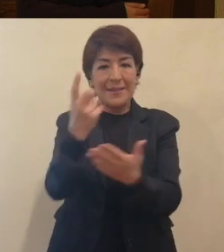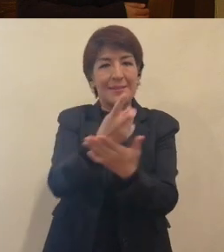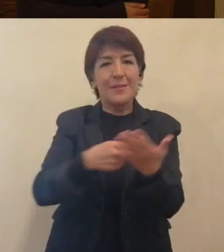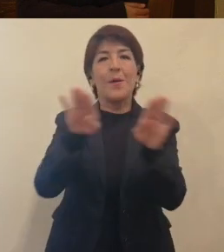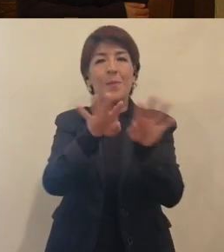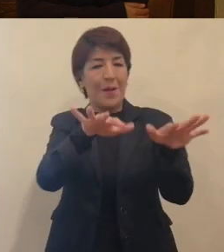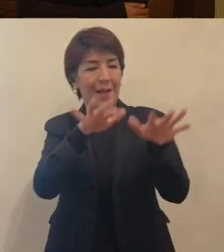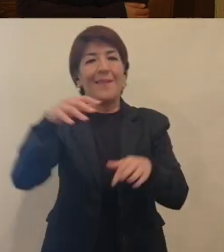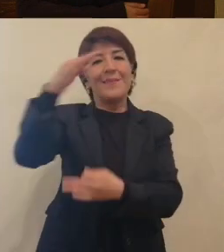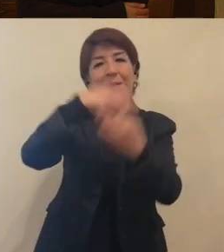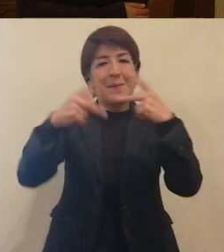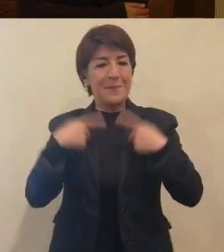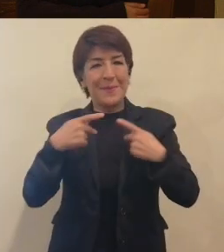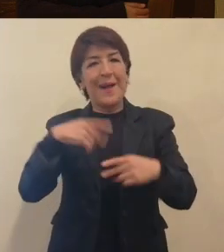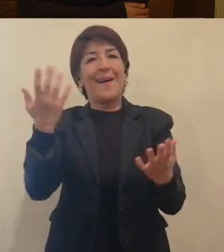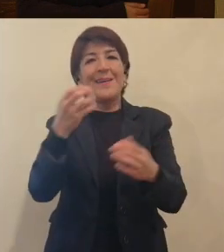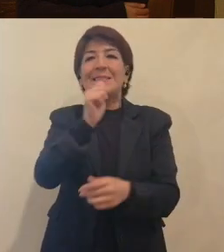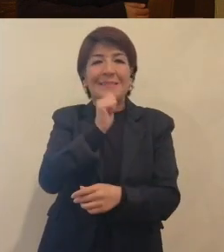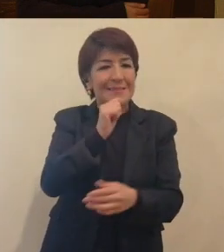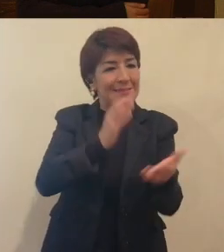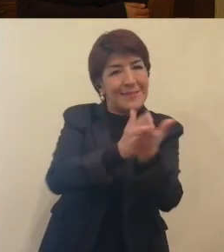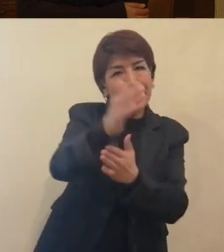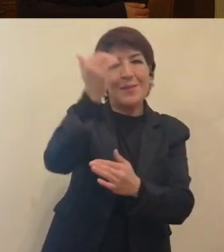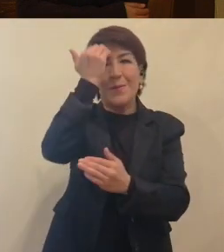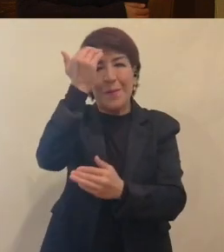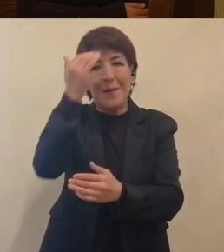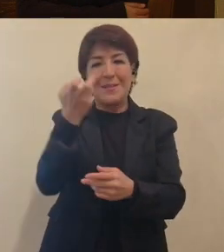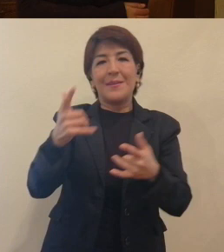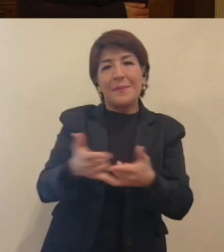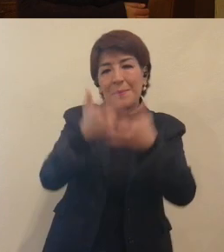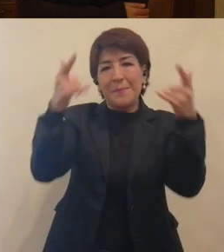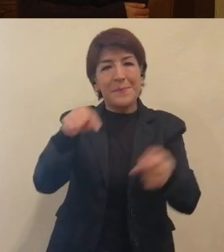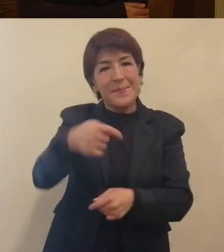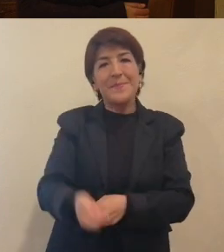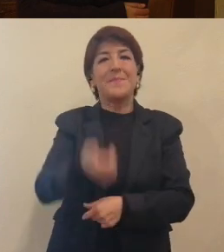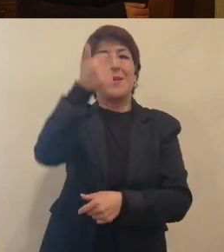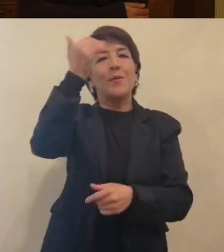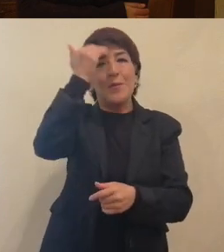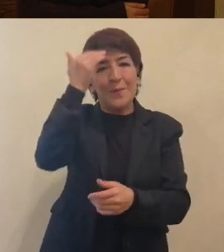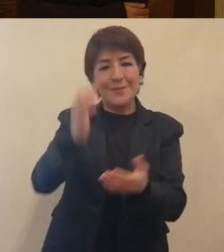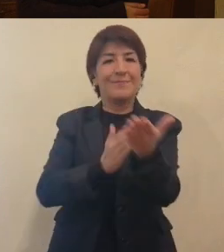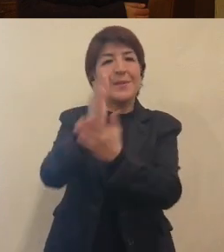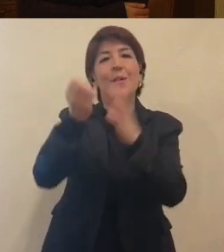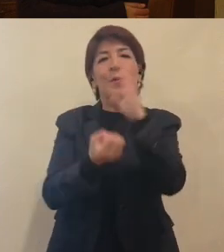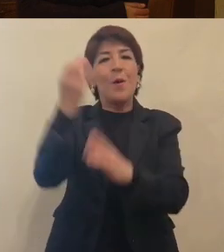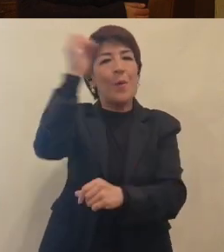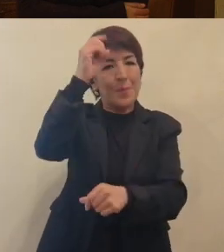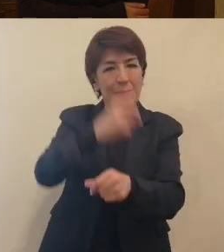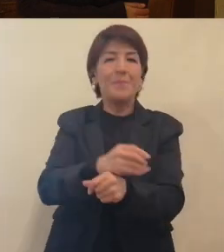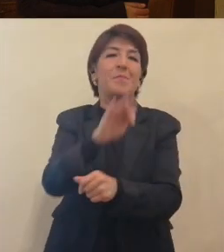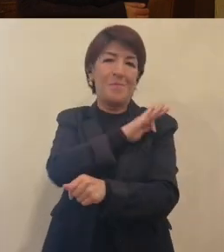el diseño impacten en espacios que no se habían abierto históricamente y que ahora sí tienen un espacio de oportunidad,